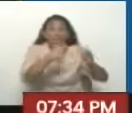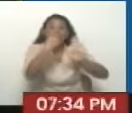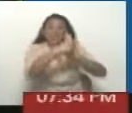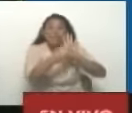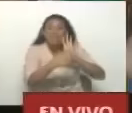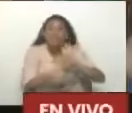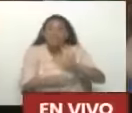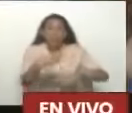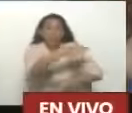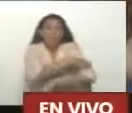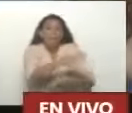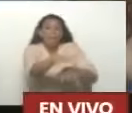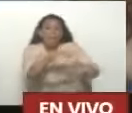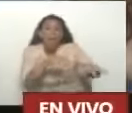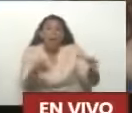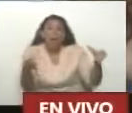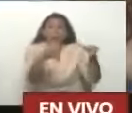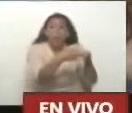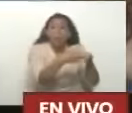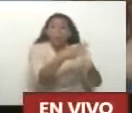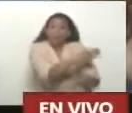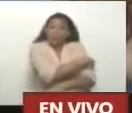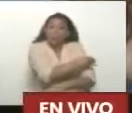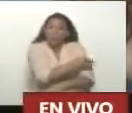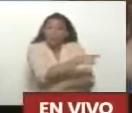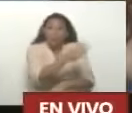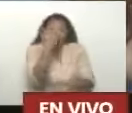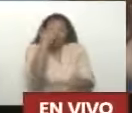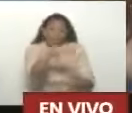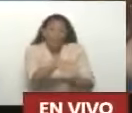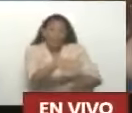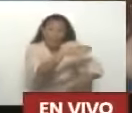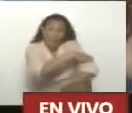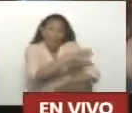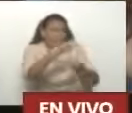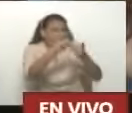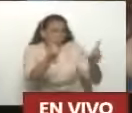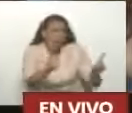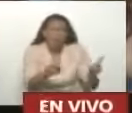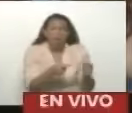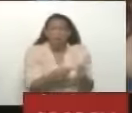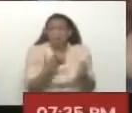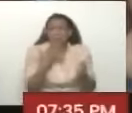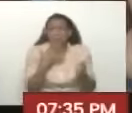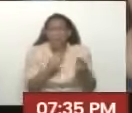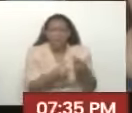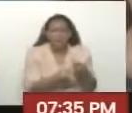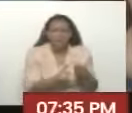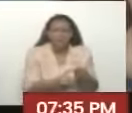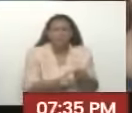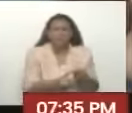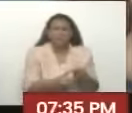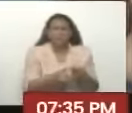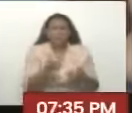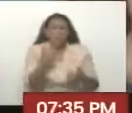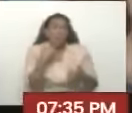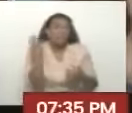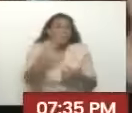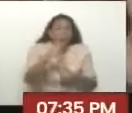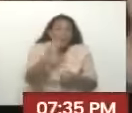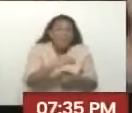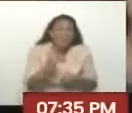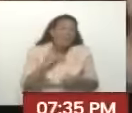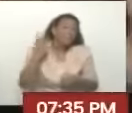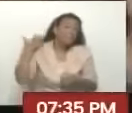Desde los partidos Más de ultraderecha Como este Mira Derecha Democrática Popular Desde los partidos Más